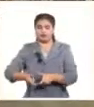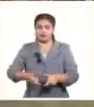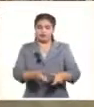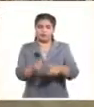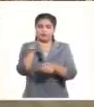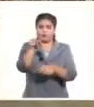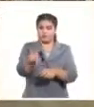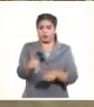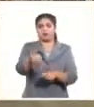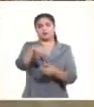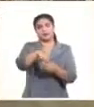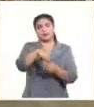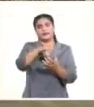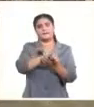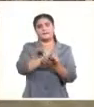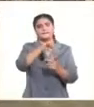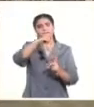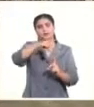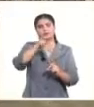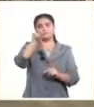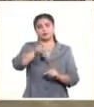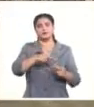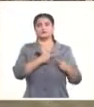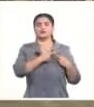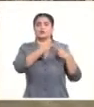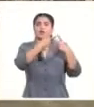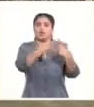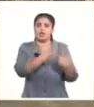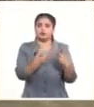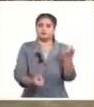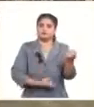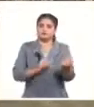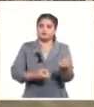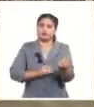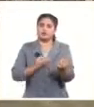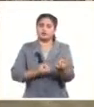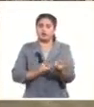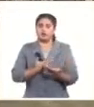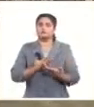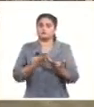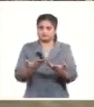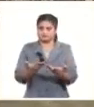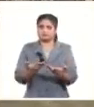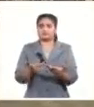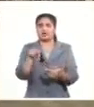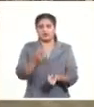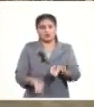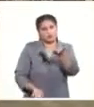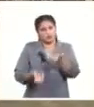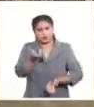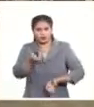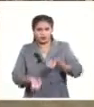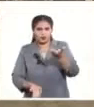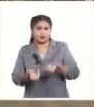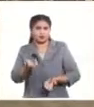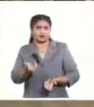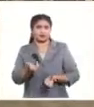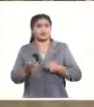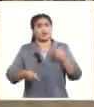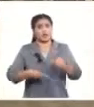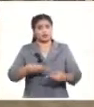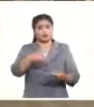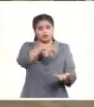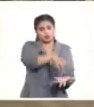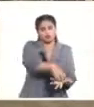de Matanzas por los caídos en el cumplimiento del deber en el incendio de grandes proporciones ocurrido en la base de